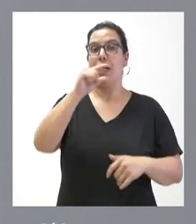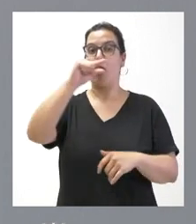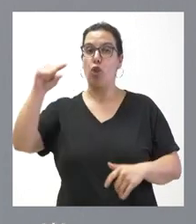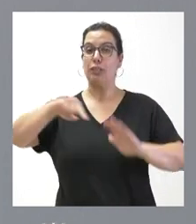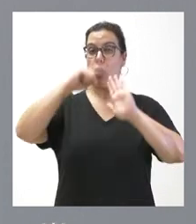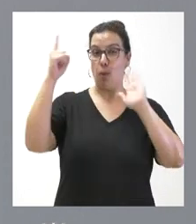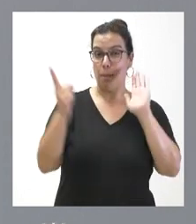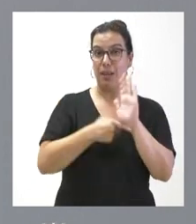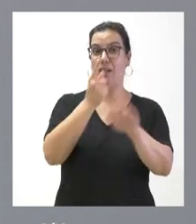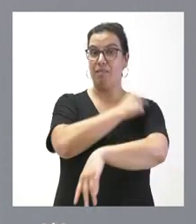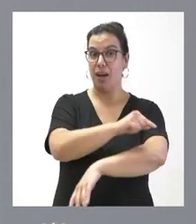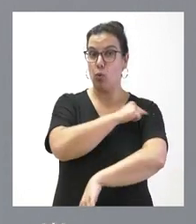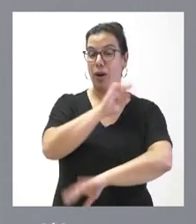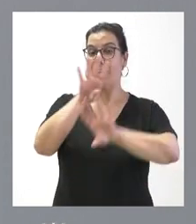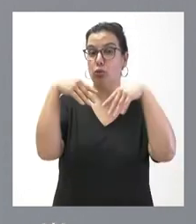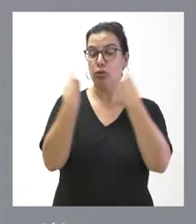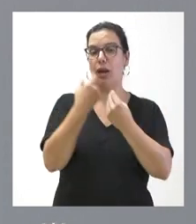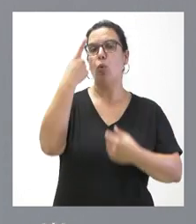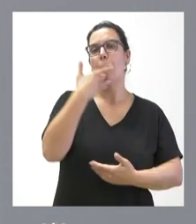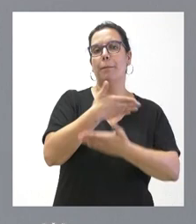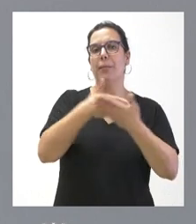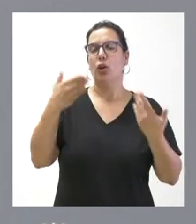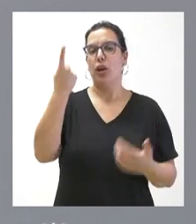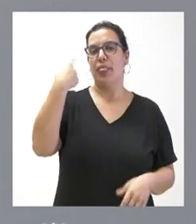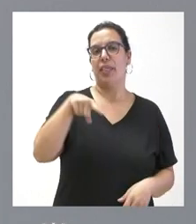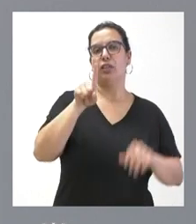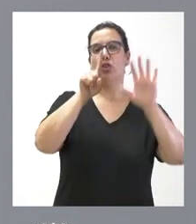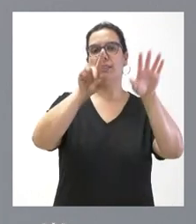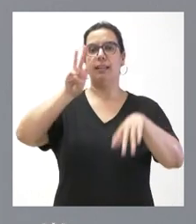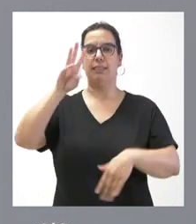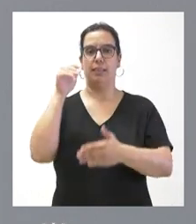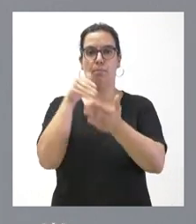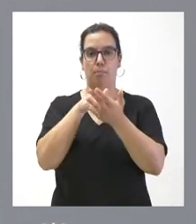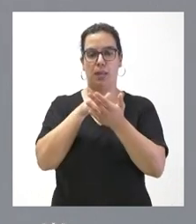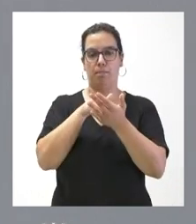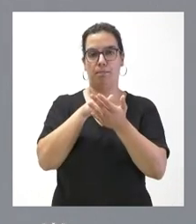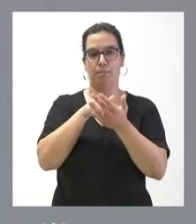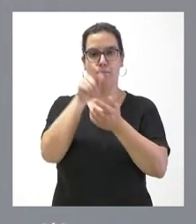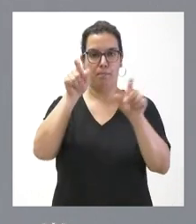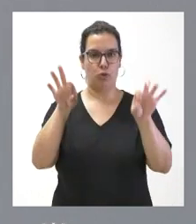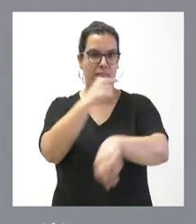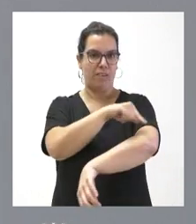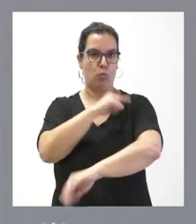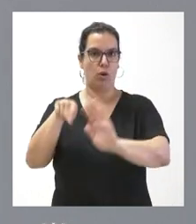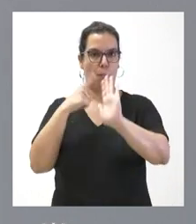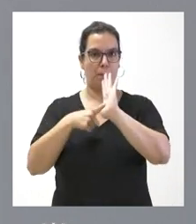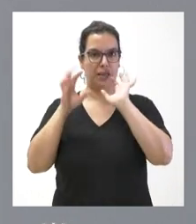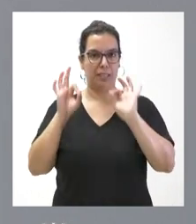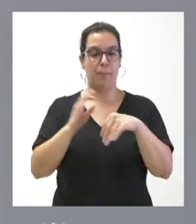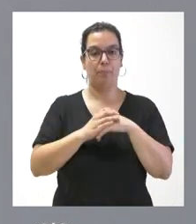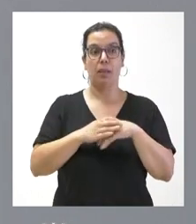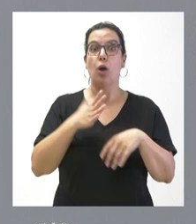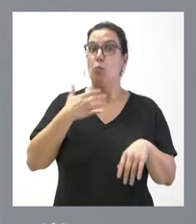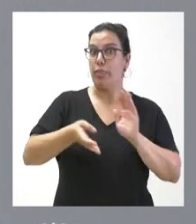vacunación ascienden a 1.163.000 personas. Sigue abierta la posibilidad de